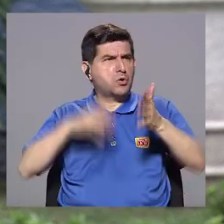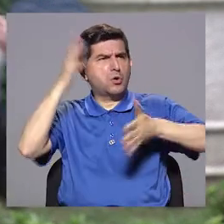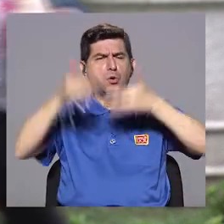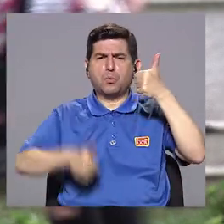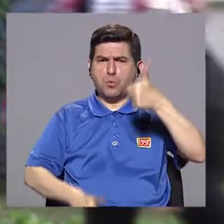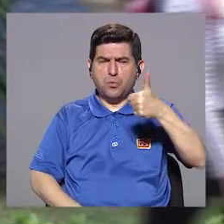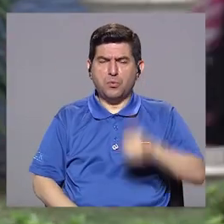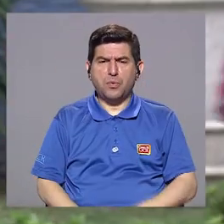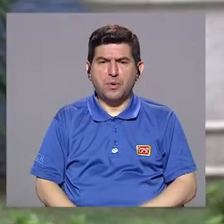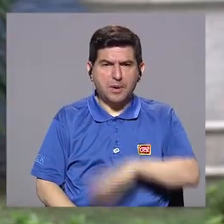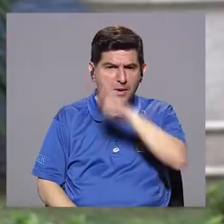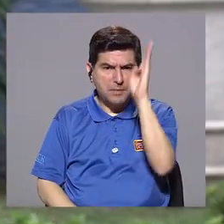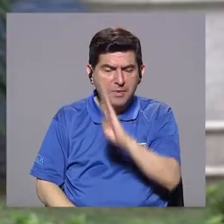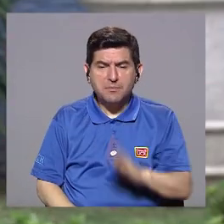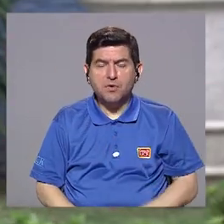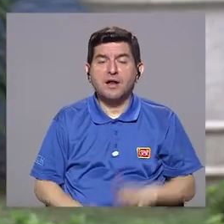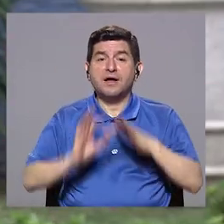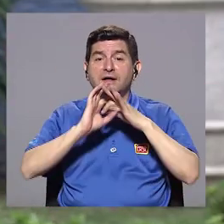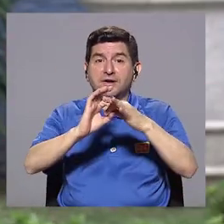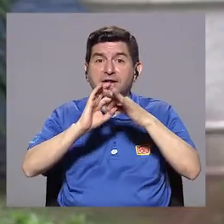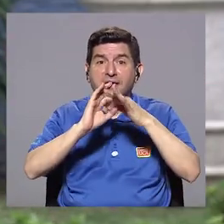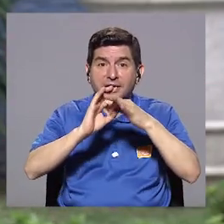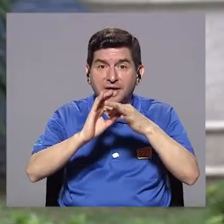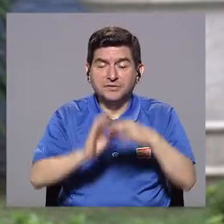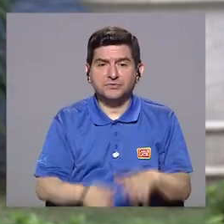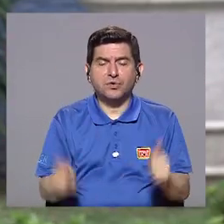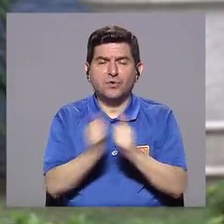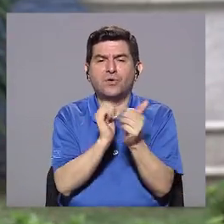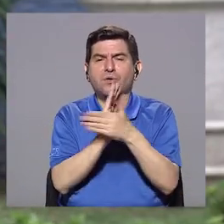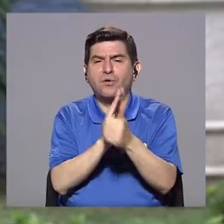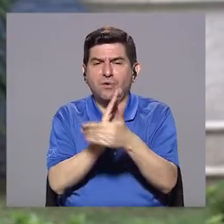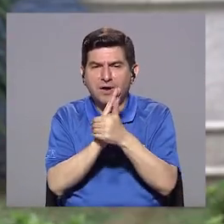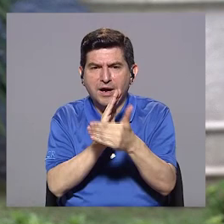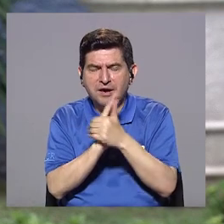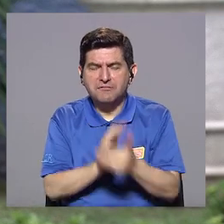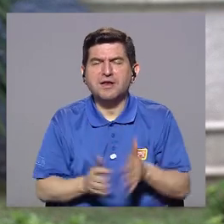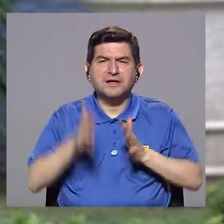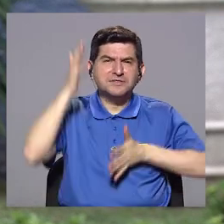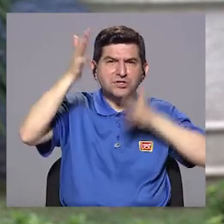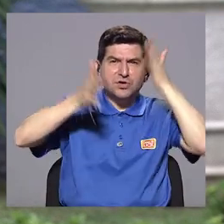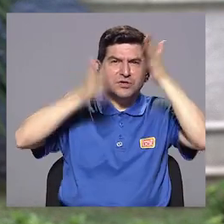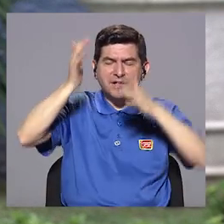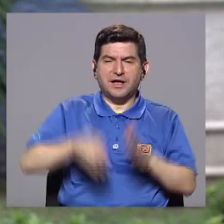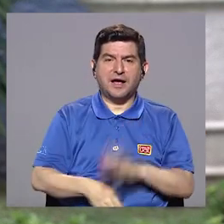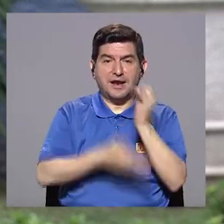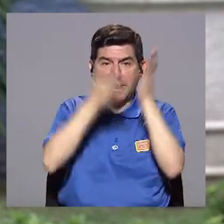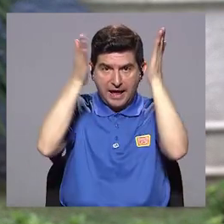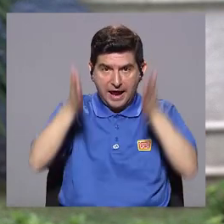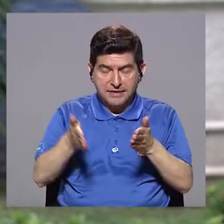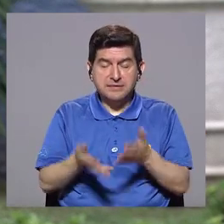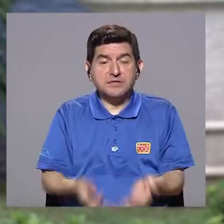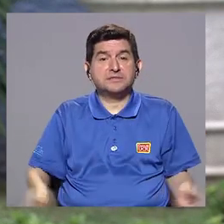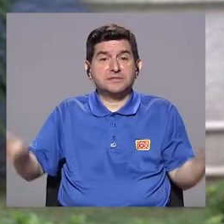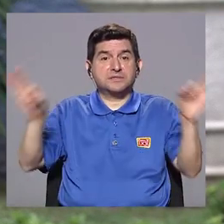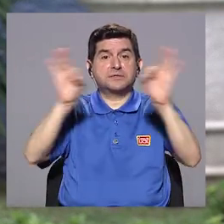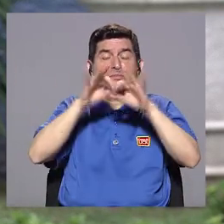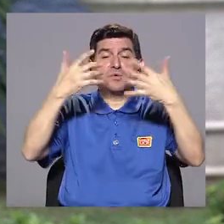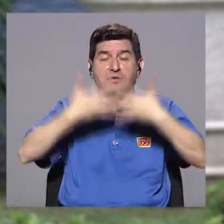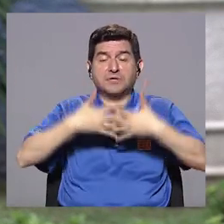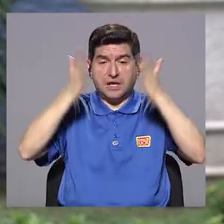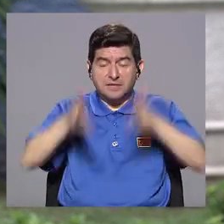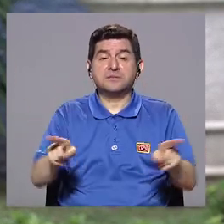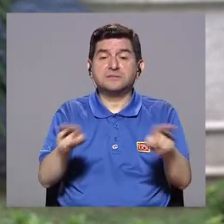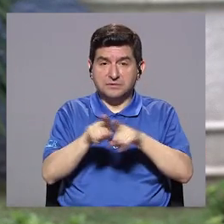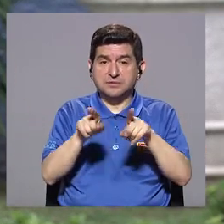creativos. La bipolaridad muchas veces se relaciona con capacidad para crear. Tenemos artistas, tenemos grandes empresarios que son